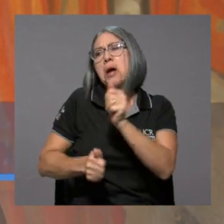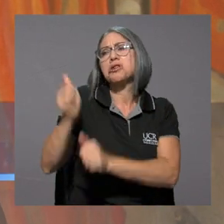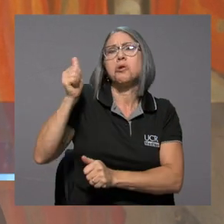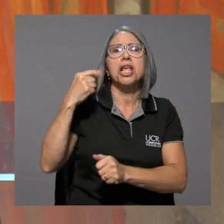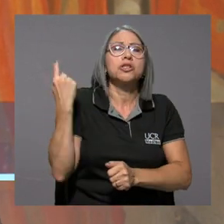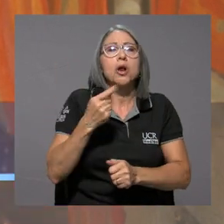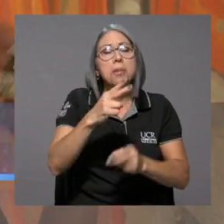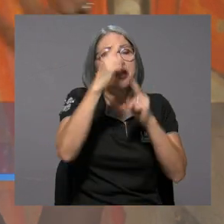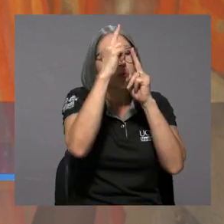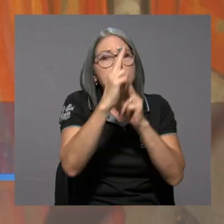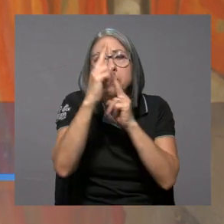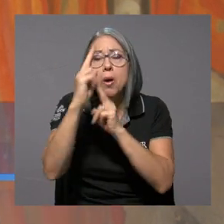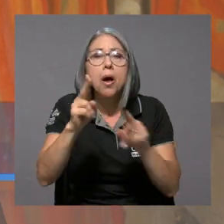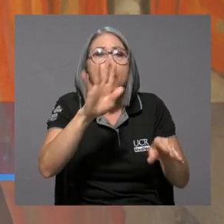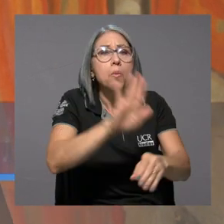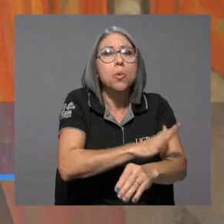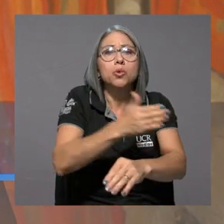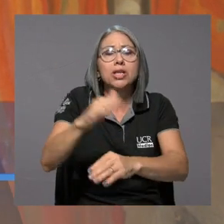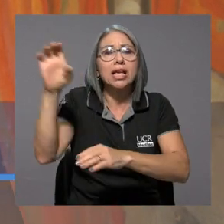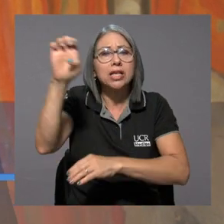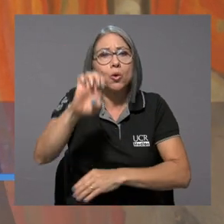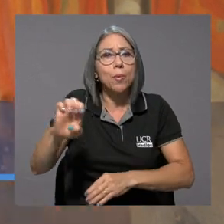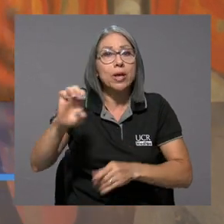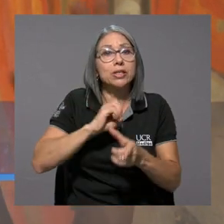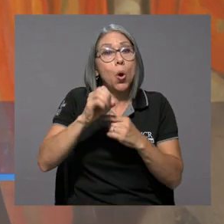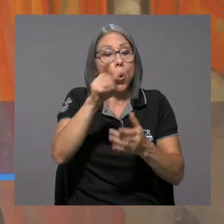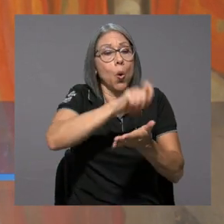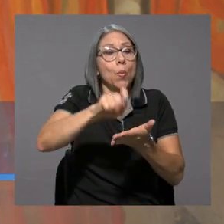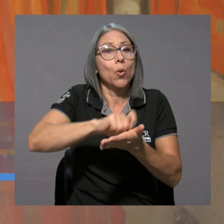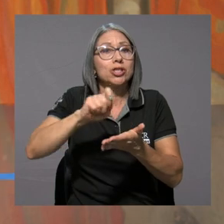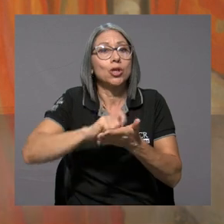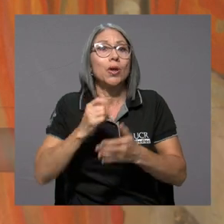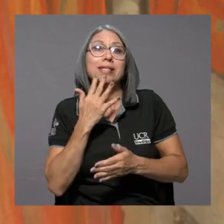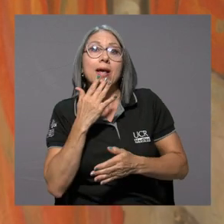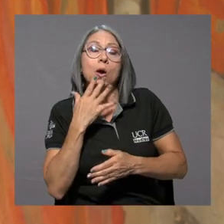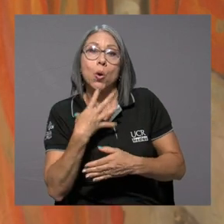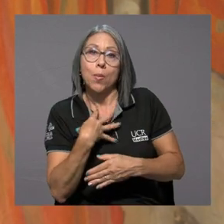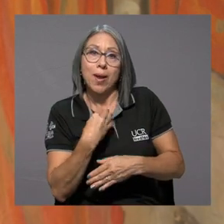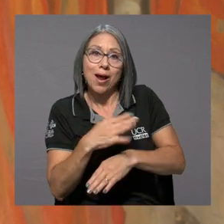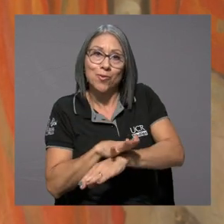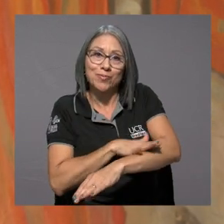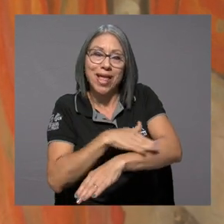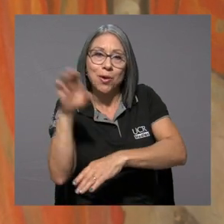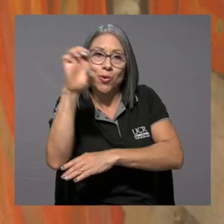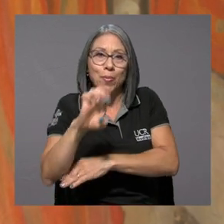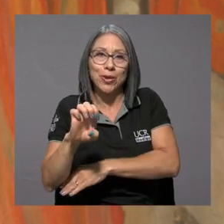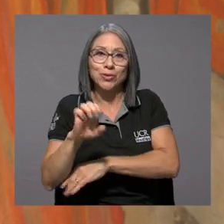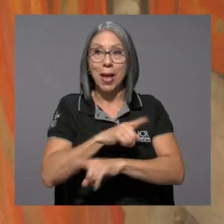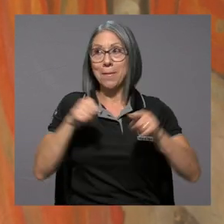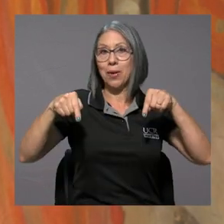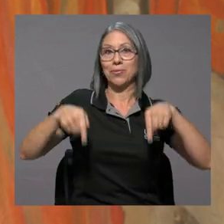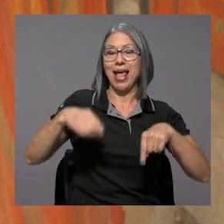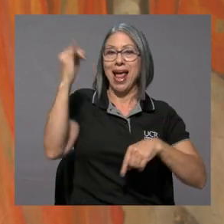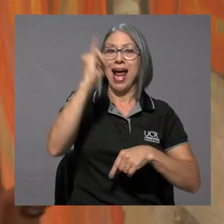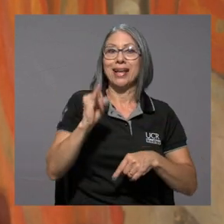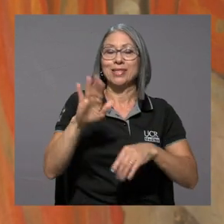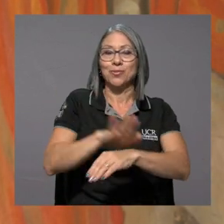homenaje a las músicas europeas y a los compositores blancos europeos. En artes musicales no,